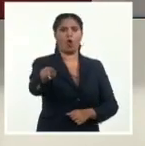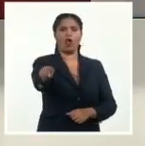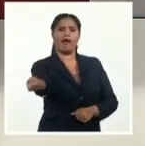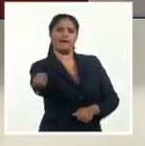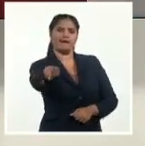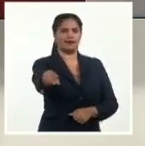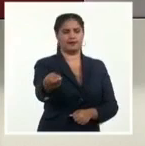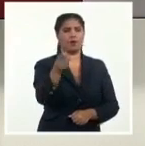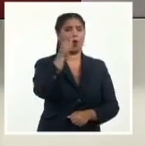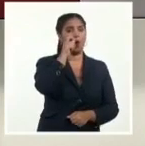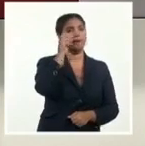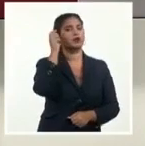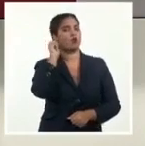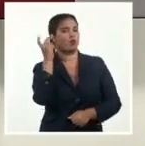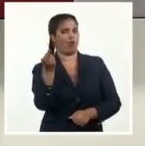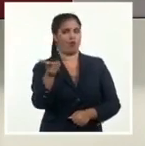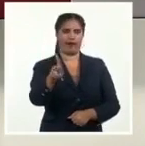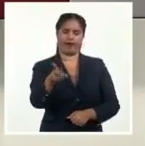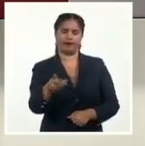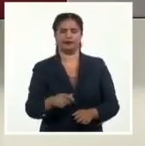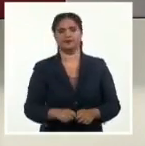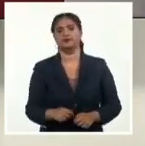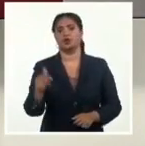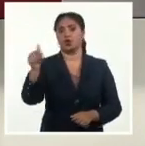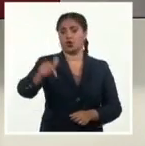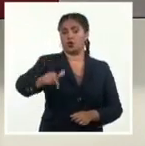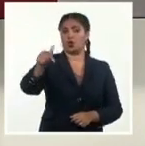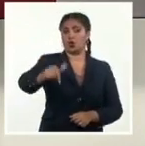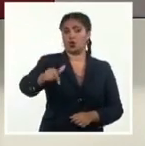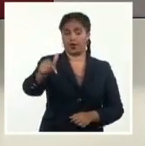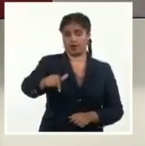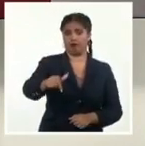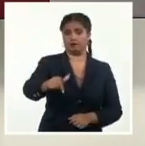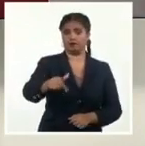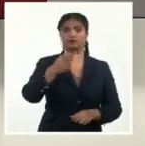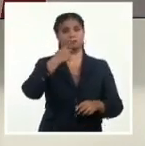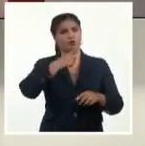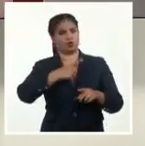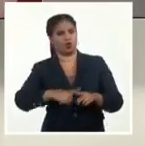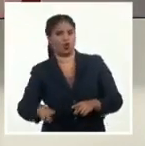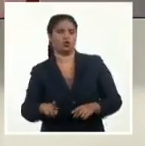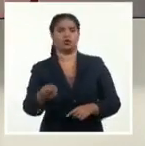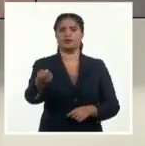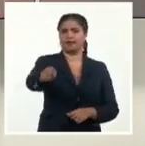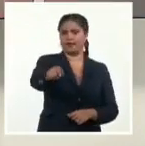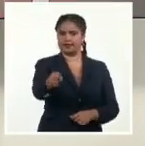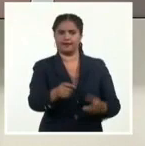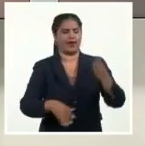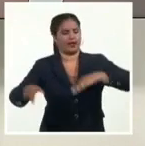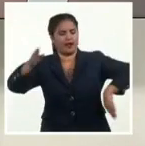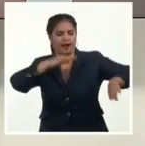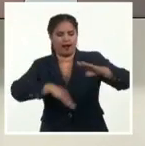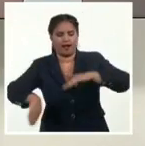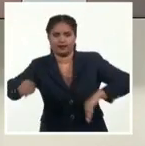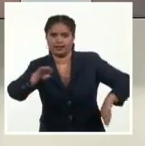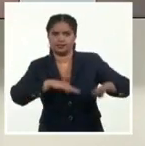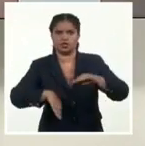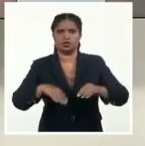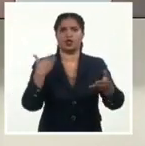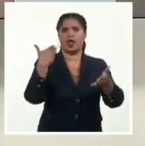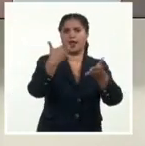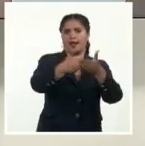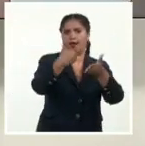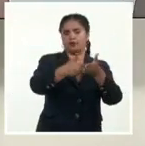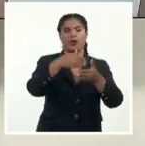sexos, así como el pase de caballos. El jueves está prevista la equitación, el bono de esgrima, la natación y la prueba combinada para el sexo